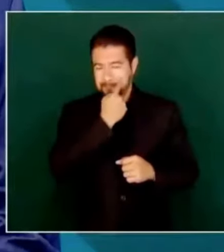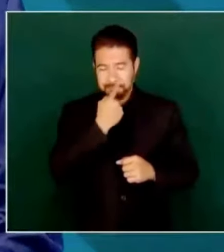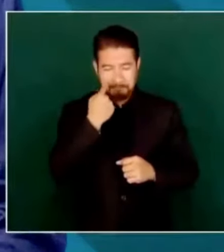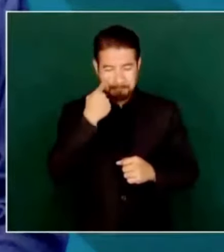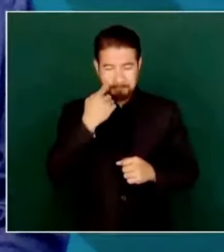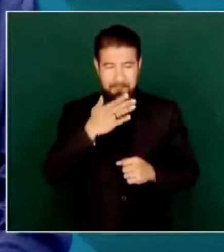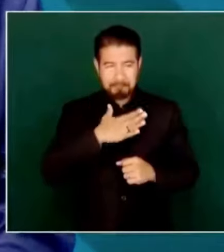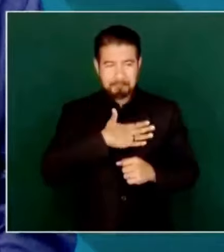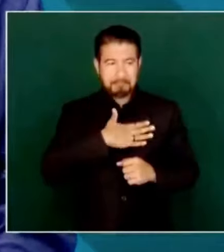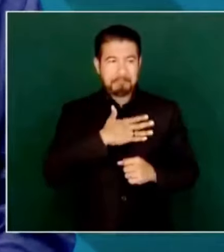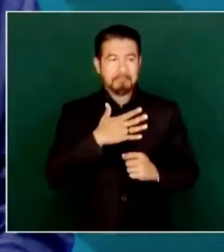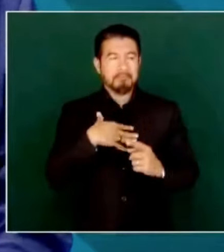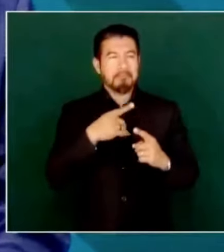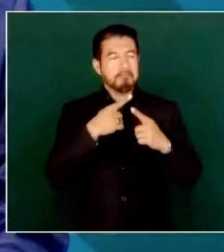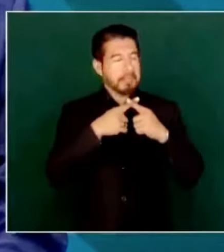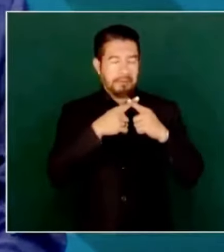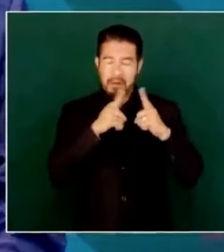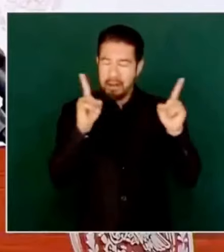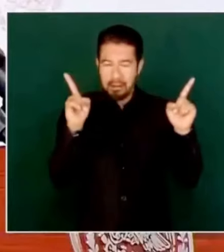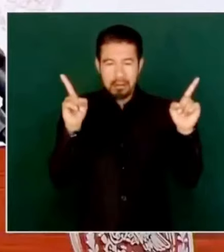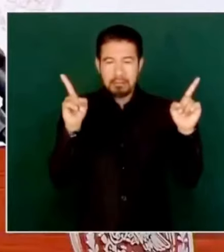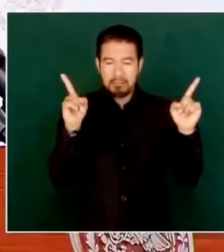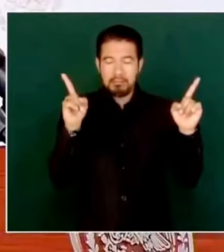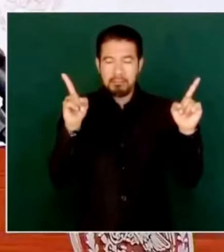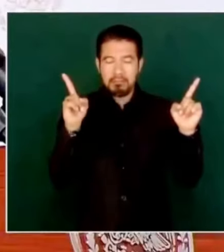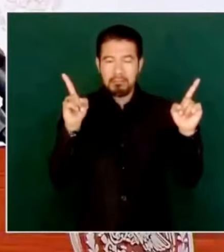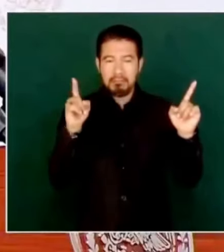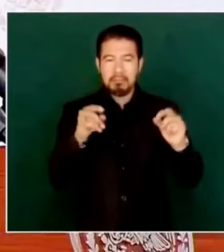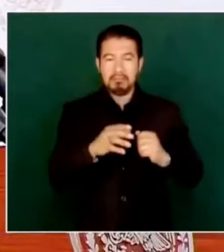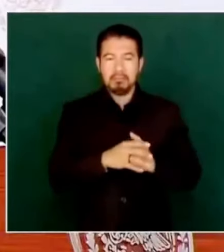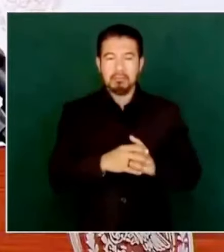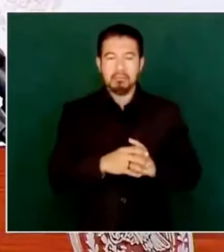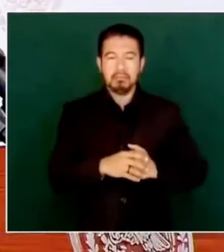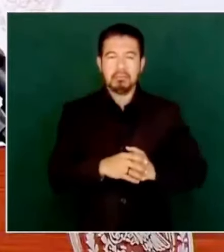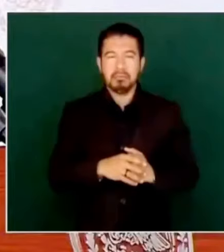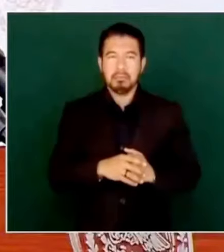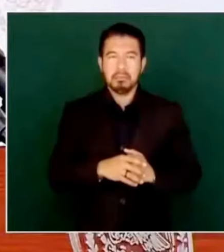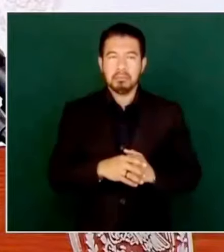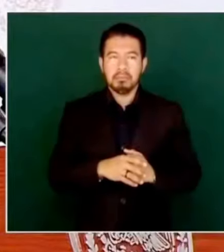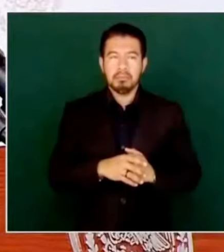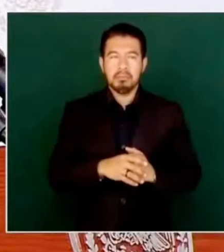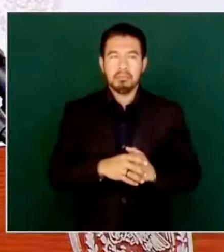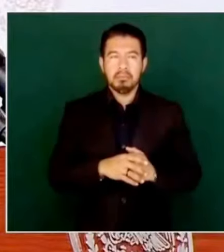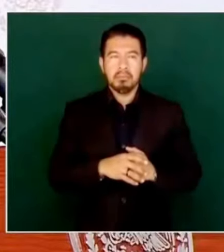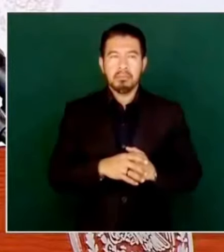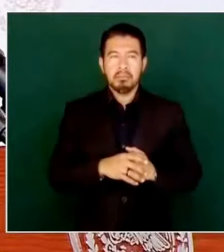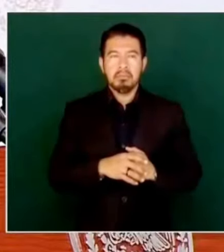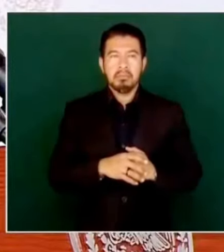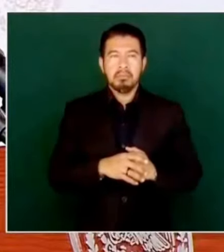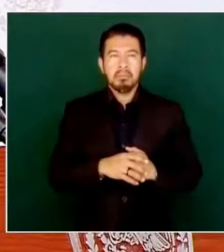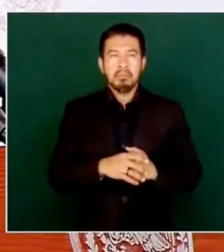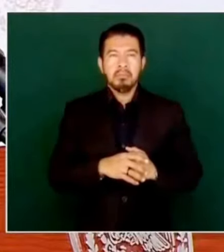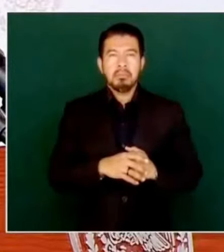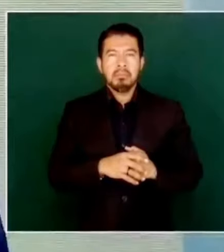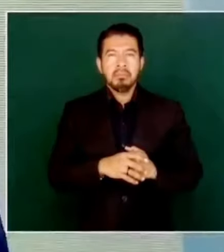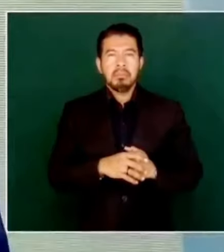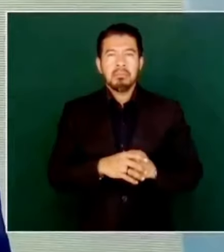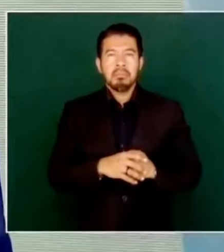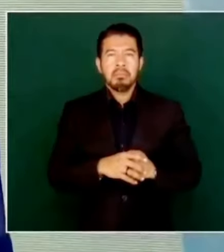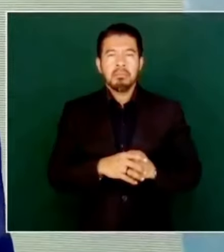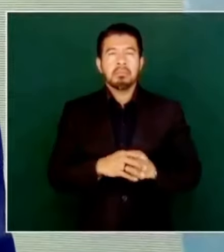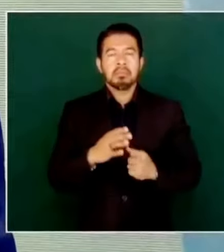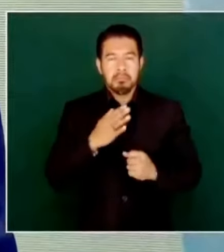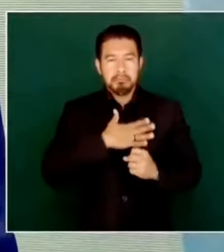distinto, como me ha tocado enfrentar todas estas campañas sucias.